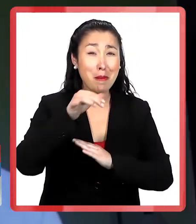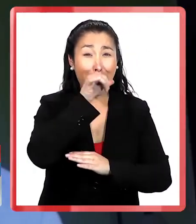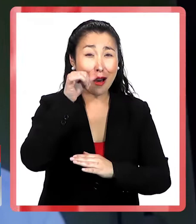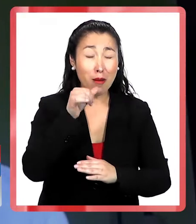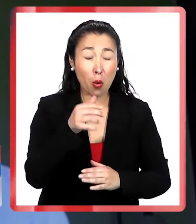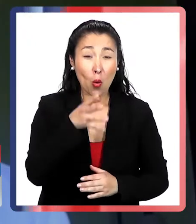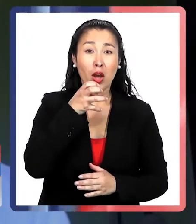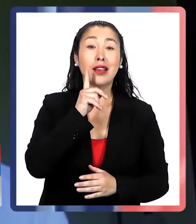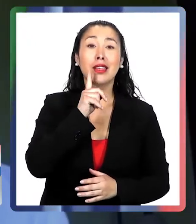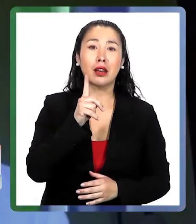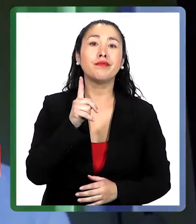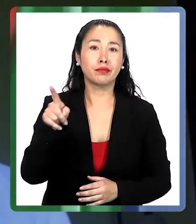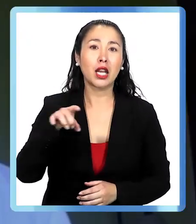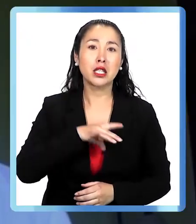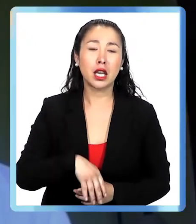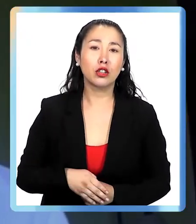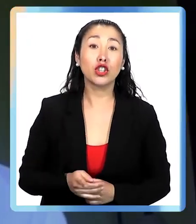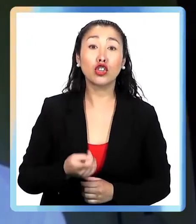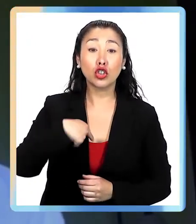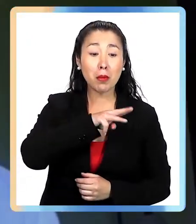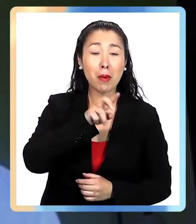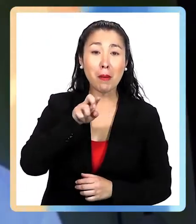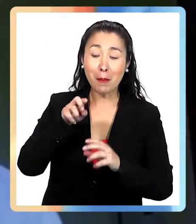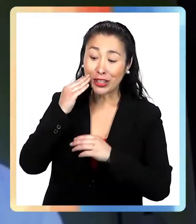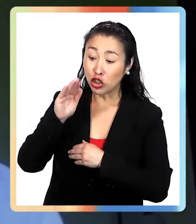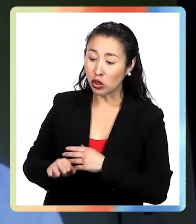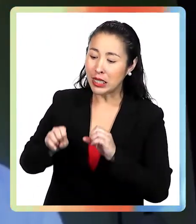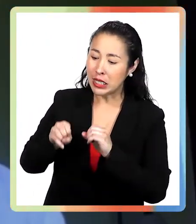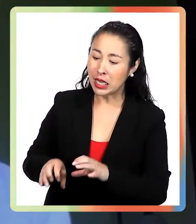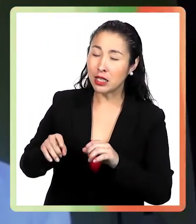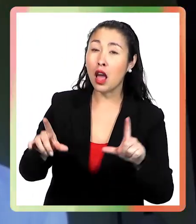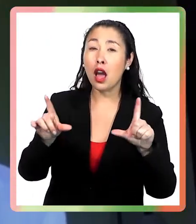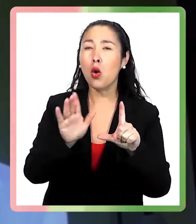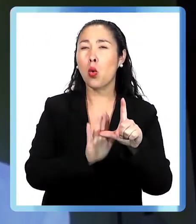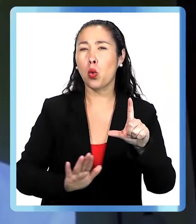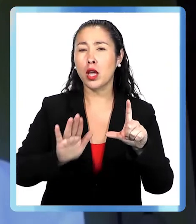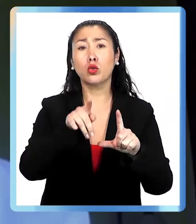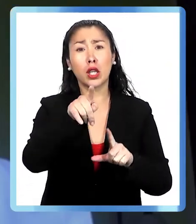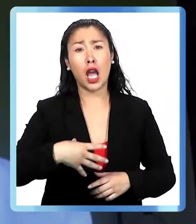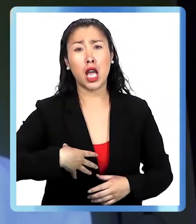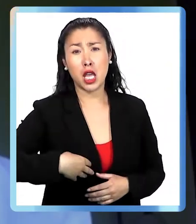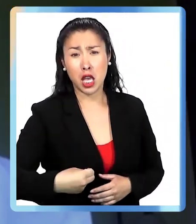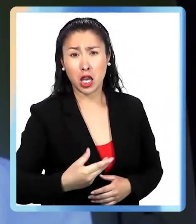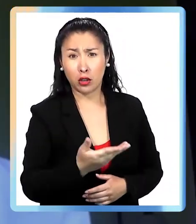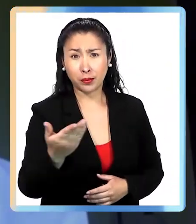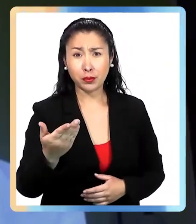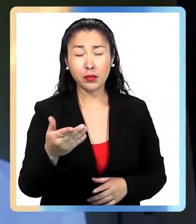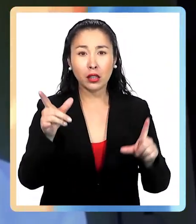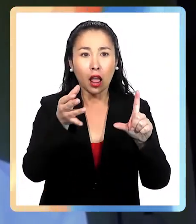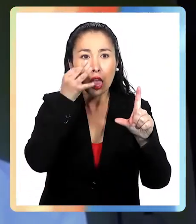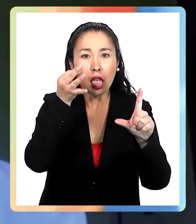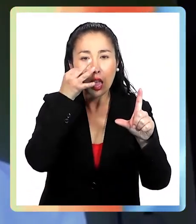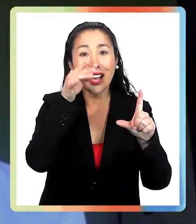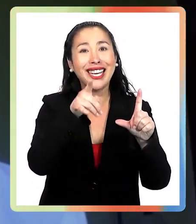ser. Entonces, desde chicos, los papás tenemos que enseñarles a los niños que la pantalla con cuidado. Y si usted tiene un niño, señora, señor, que está